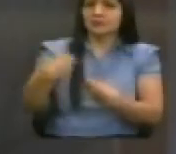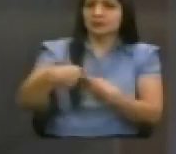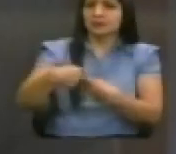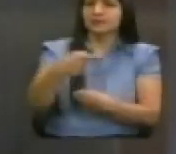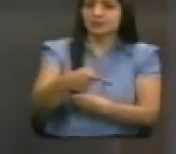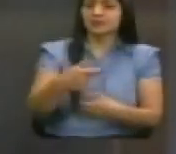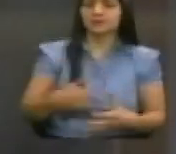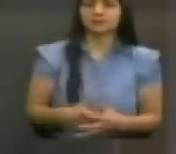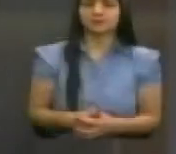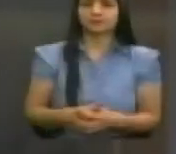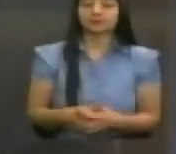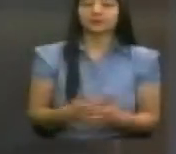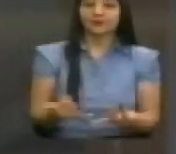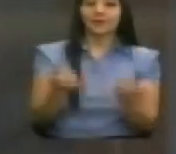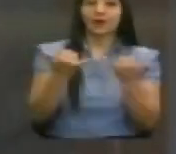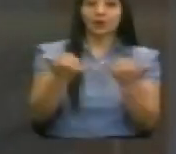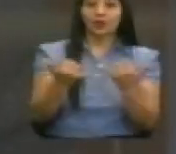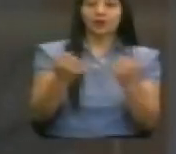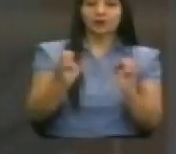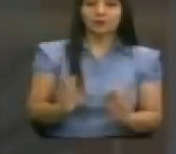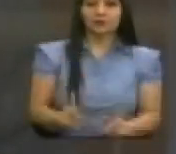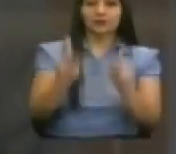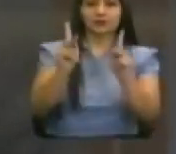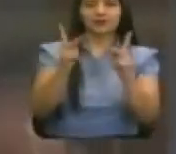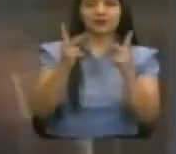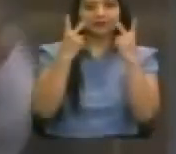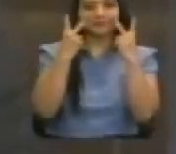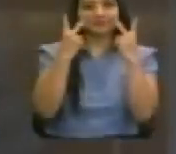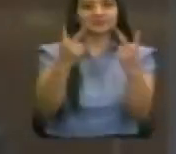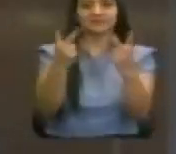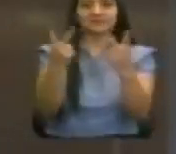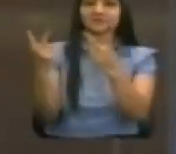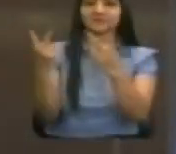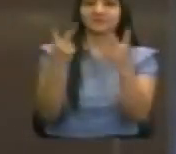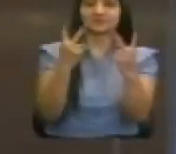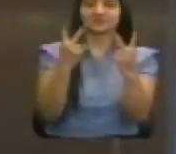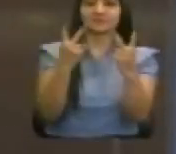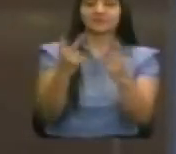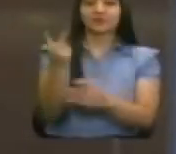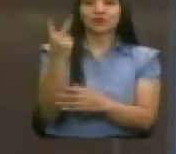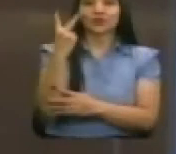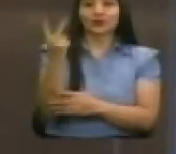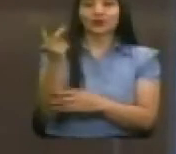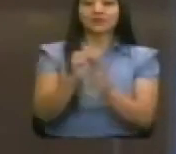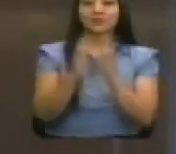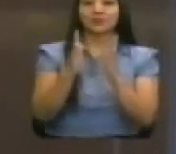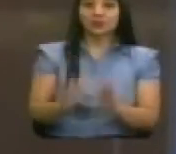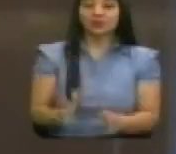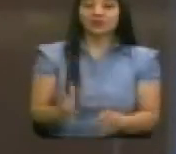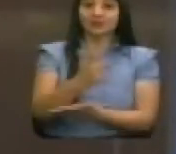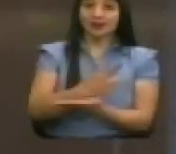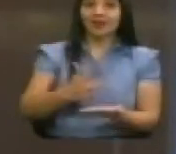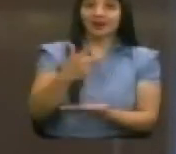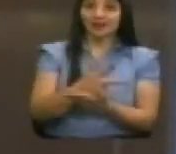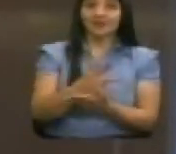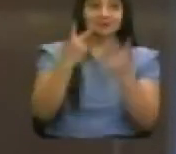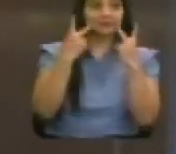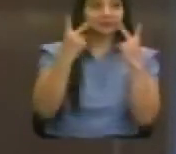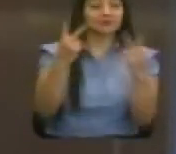tuvimos la oportunidad de tener a dos carchenses más que las mencionaron,